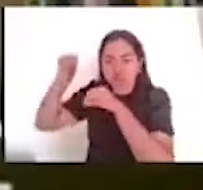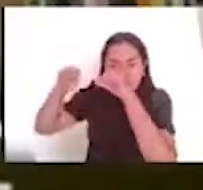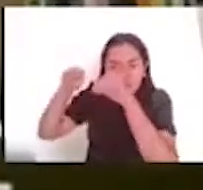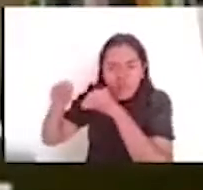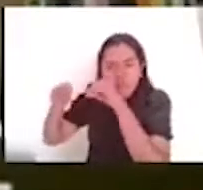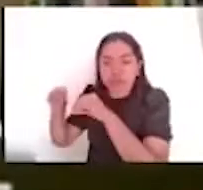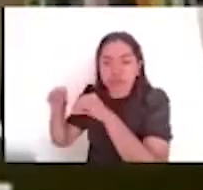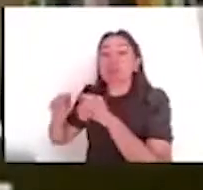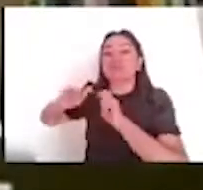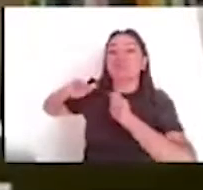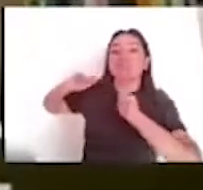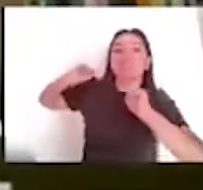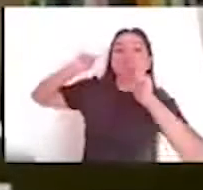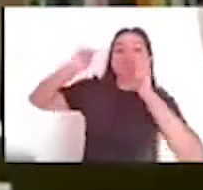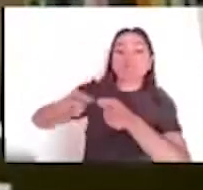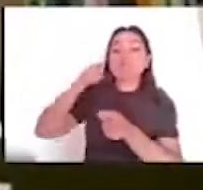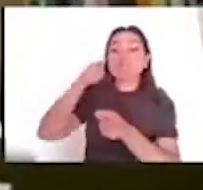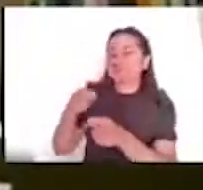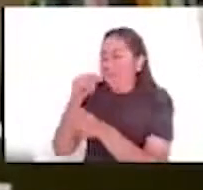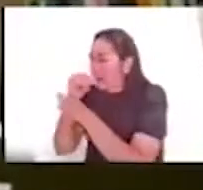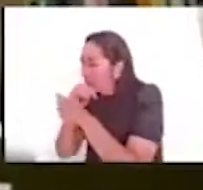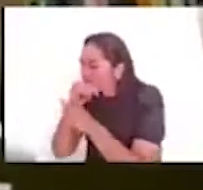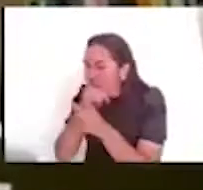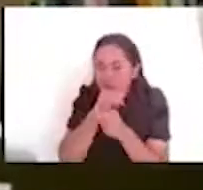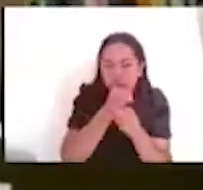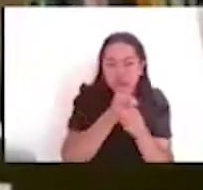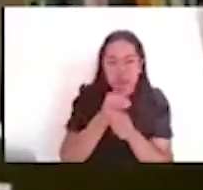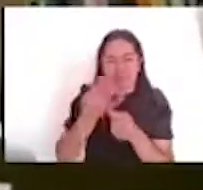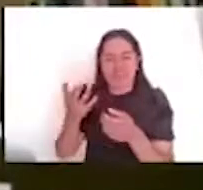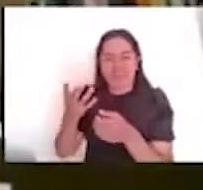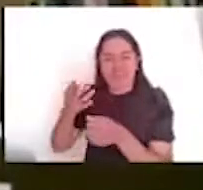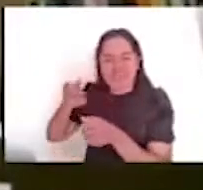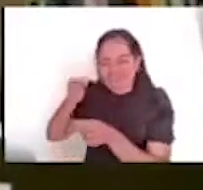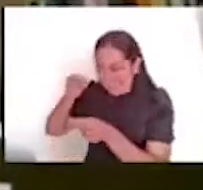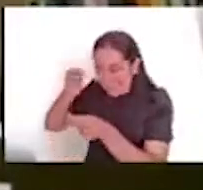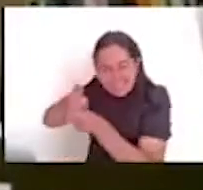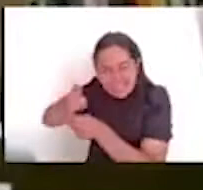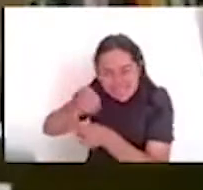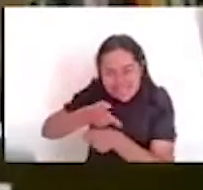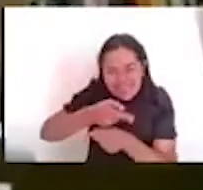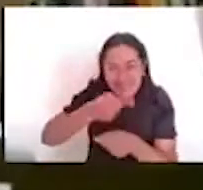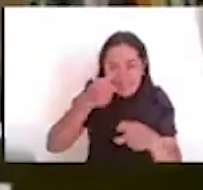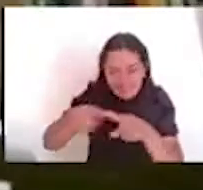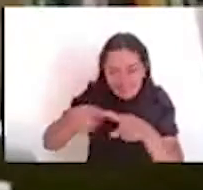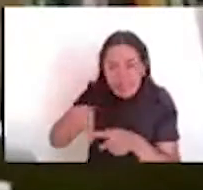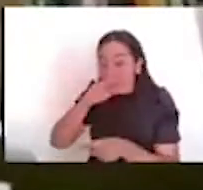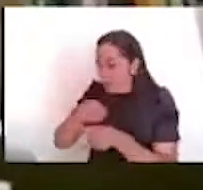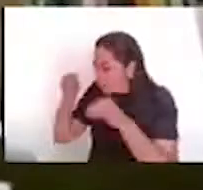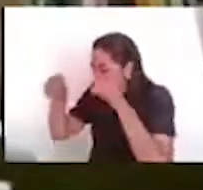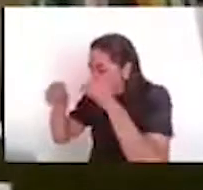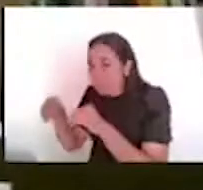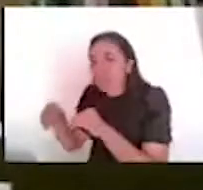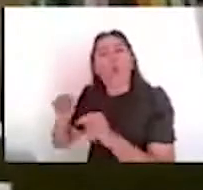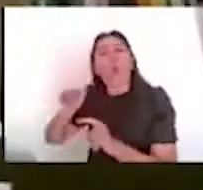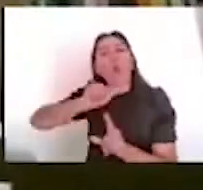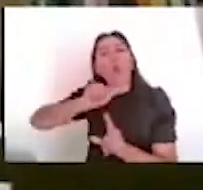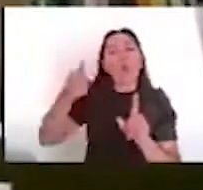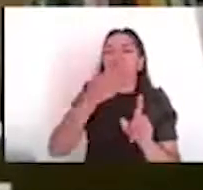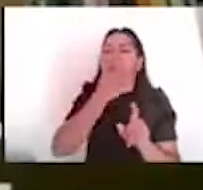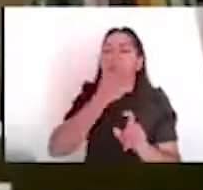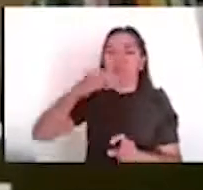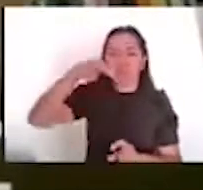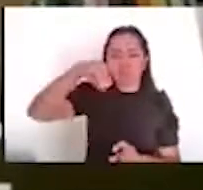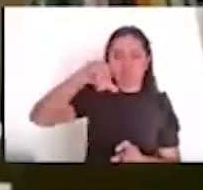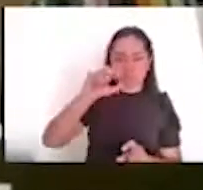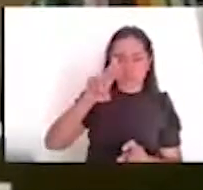de monumentos arqueológicos e históricos. Posteriormente, don Manuel Gamio, igualmente, estuvo en el Museo, en el